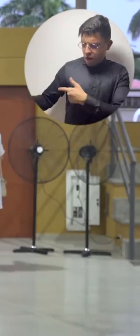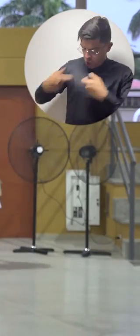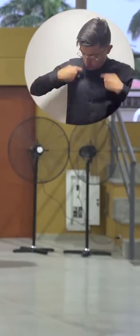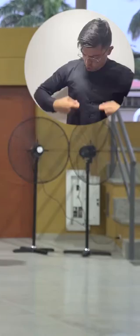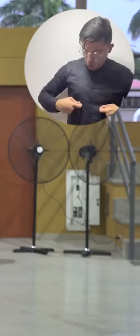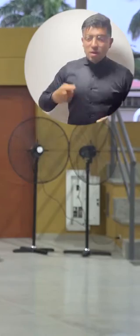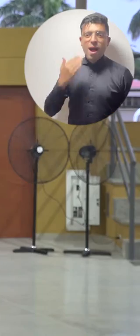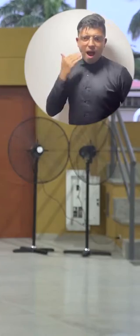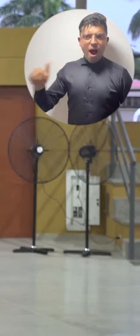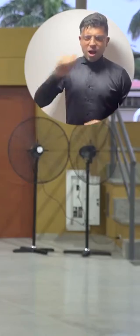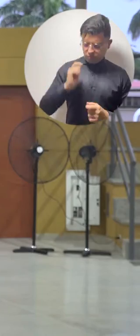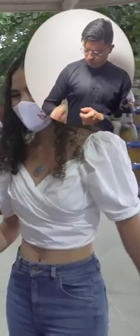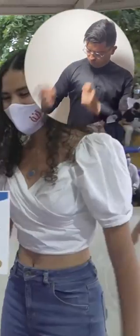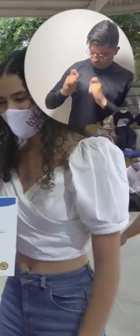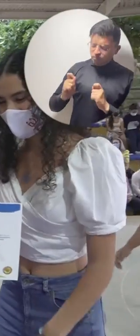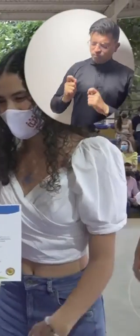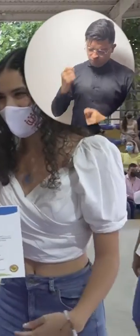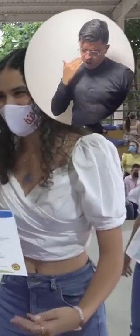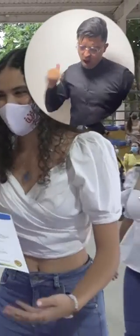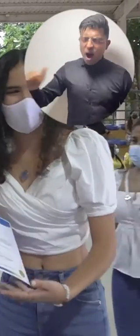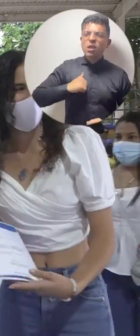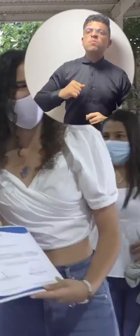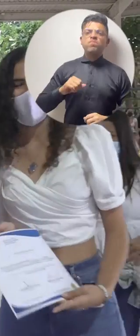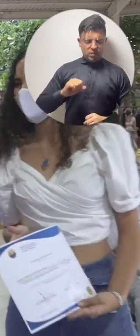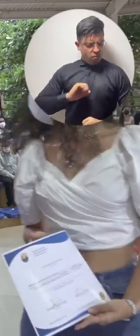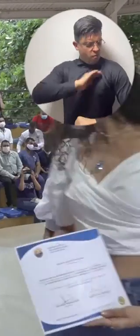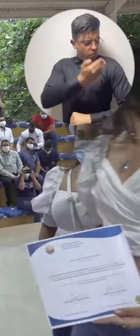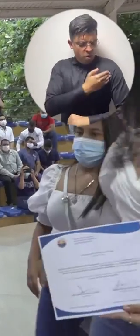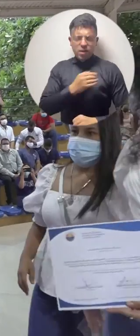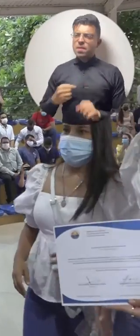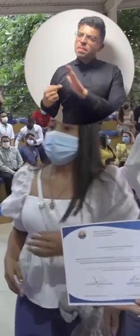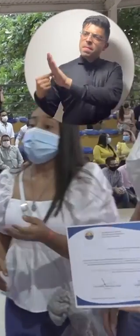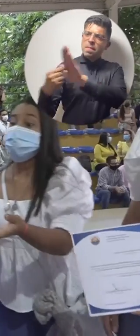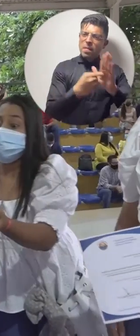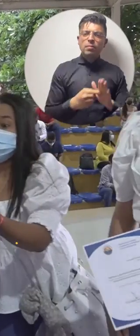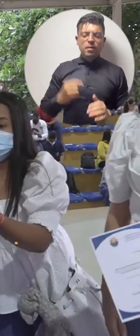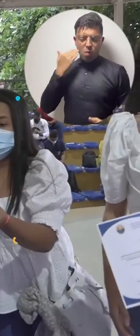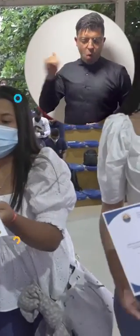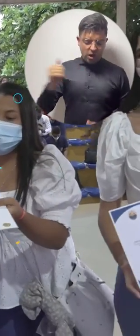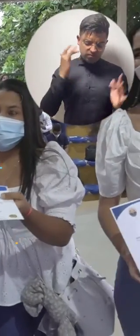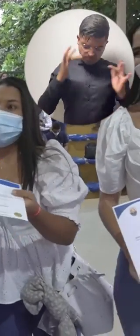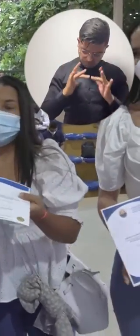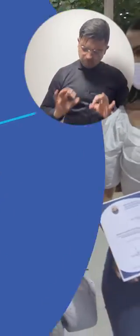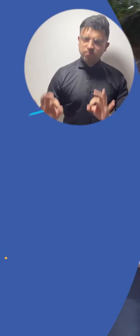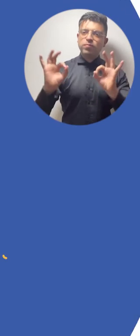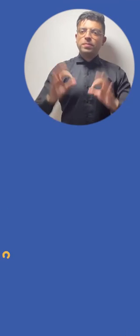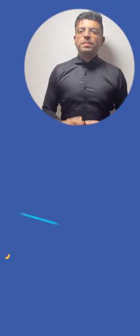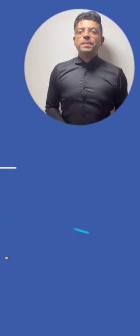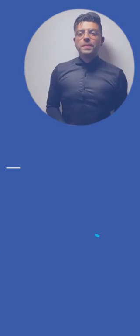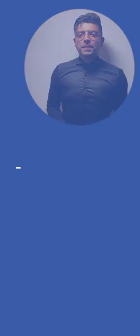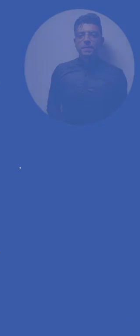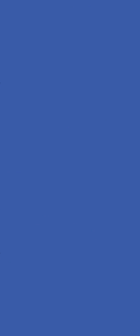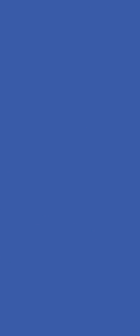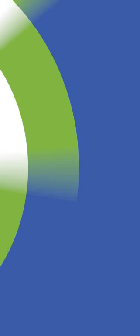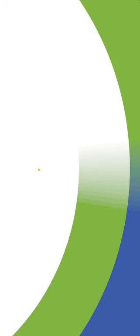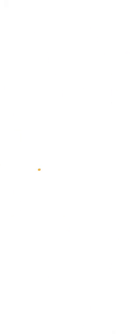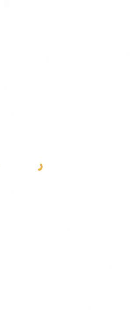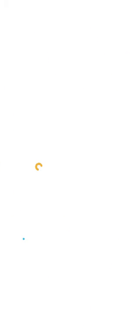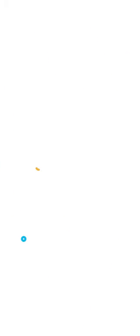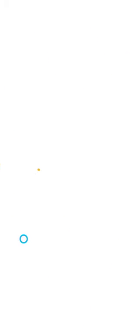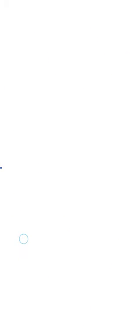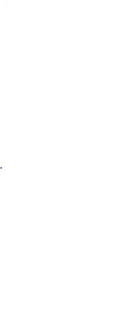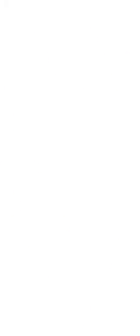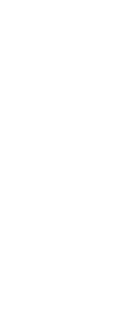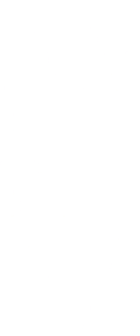destacar ese rol que estamos asumiendo y ese empoderamiento que estamos llevando a cabo como mujeres. Universidad del